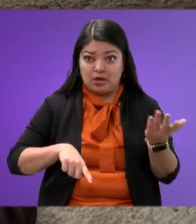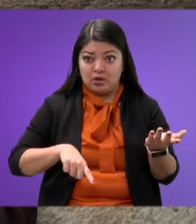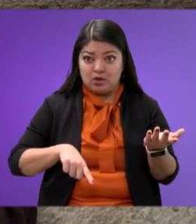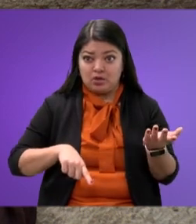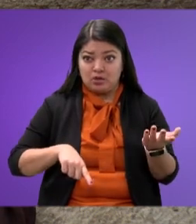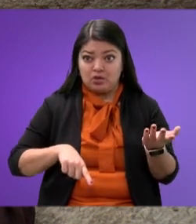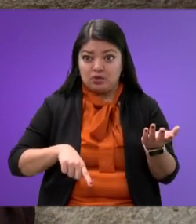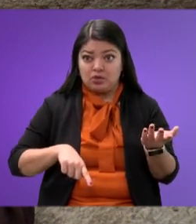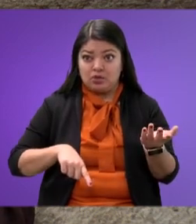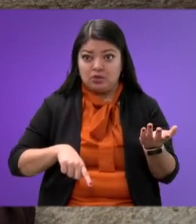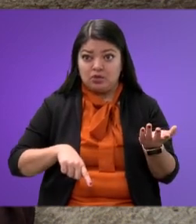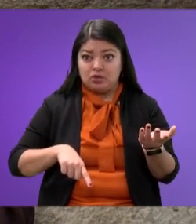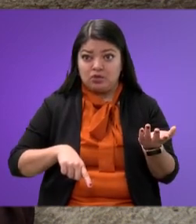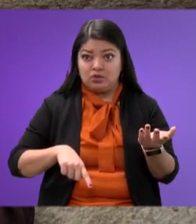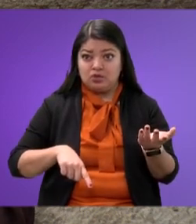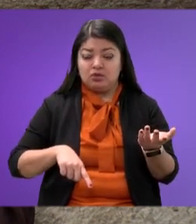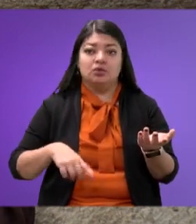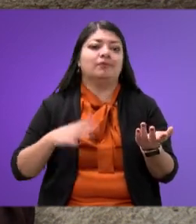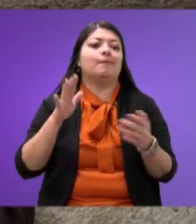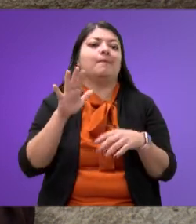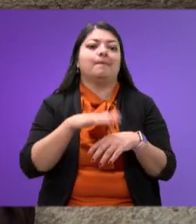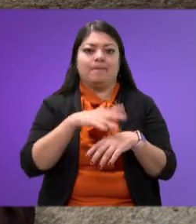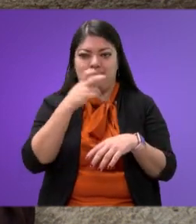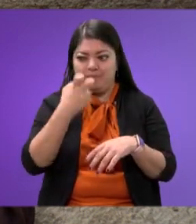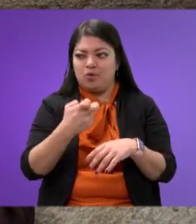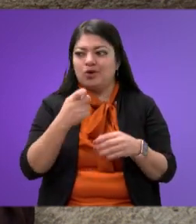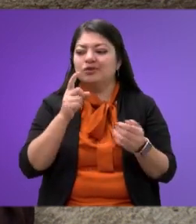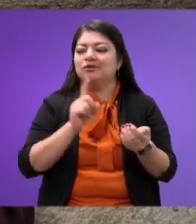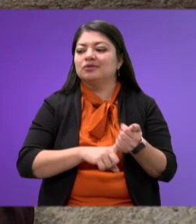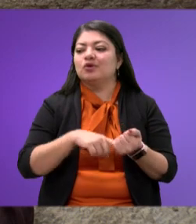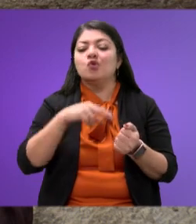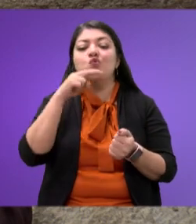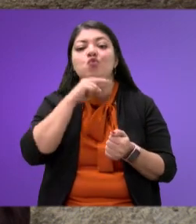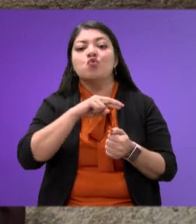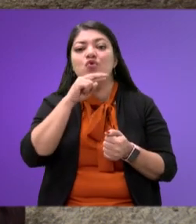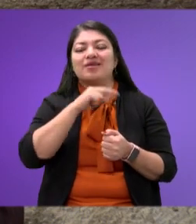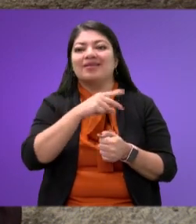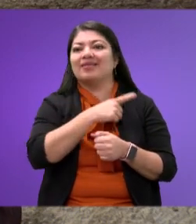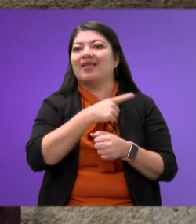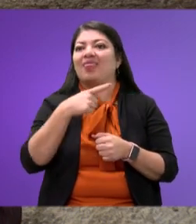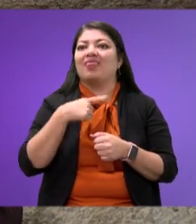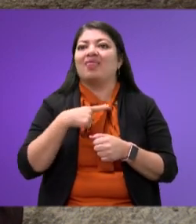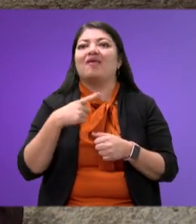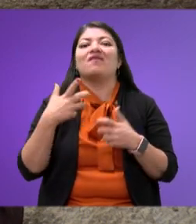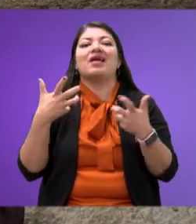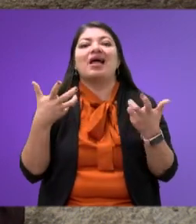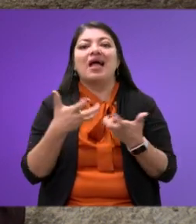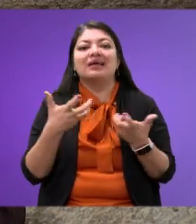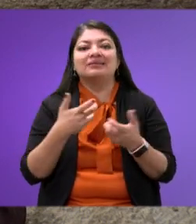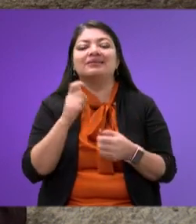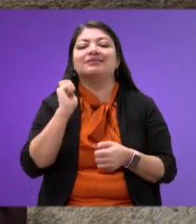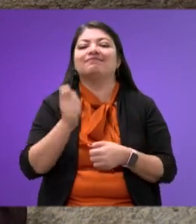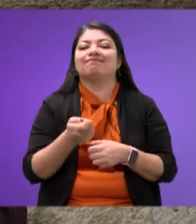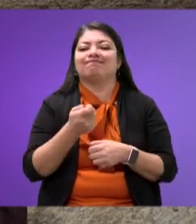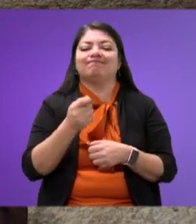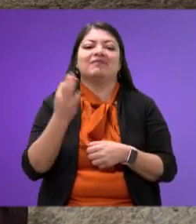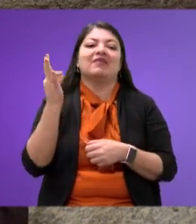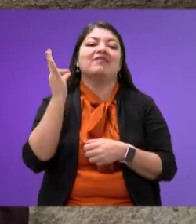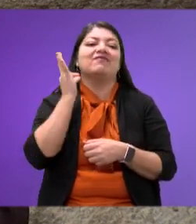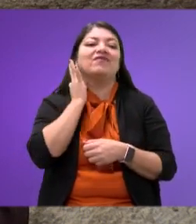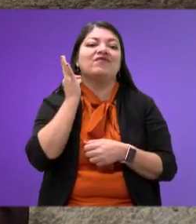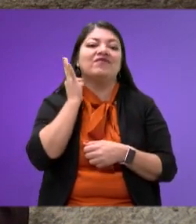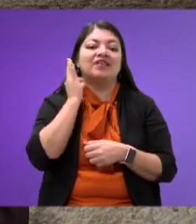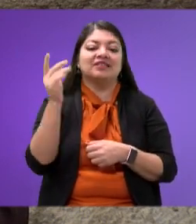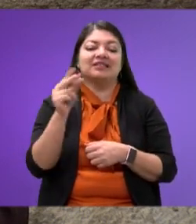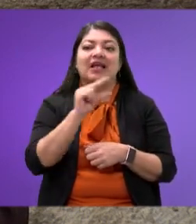Por eso se hace urgente que contemos con una fiscalía especializada